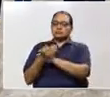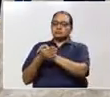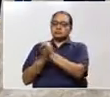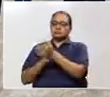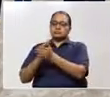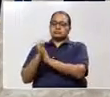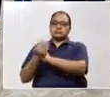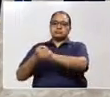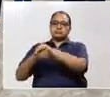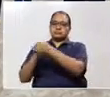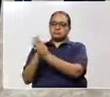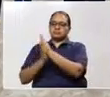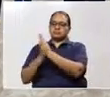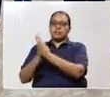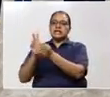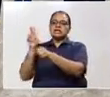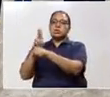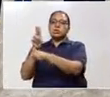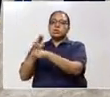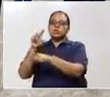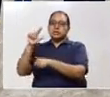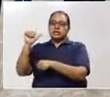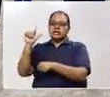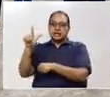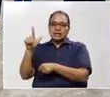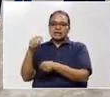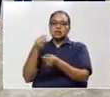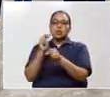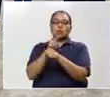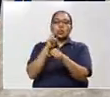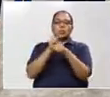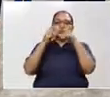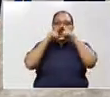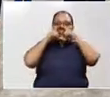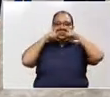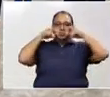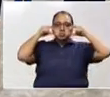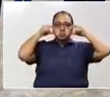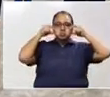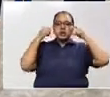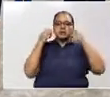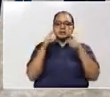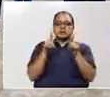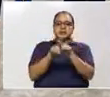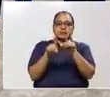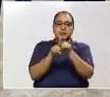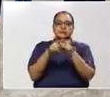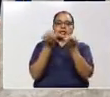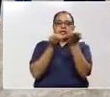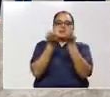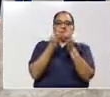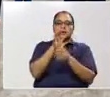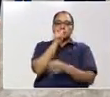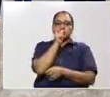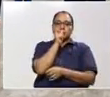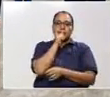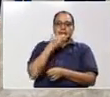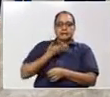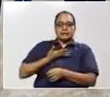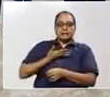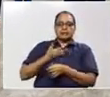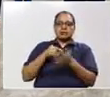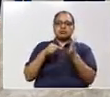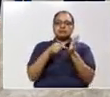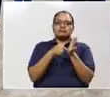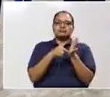con jabón, el uso del gel, la mascarilla, y de igual manera estamos viendo que ahora la empresa privada tiene ese